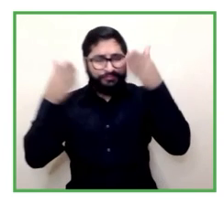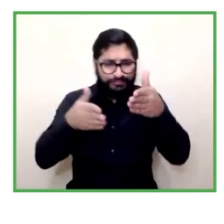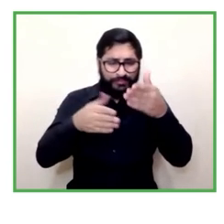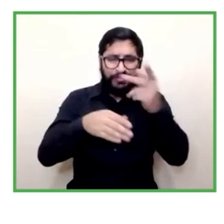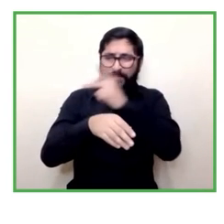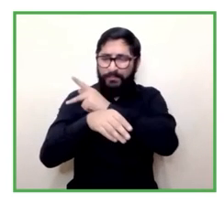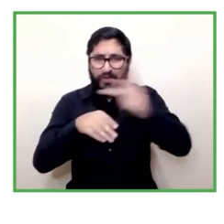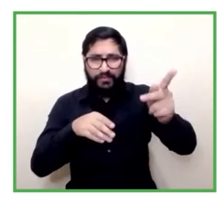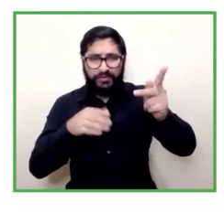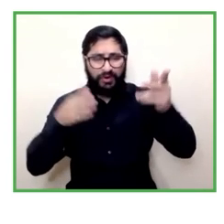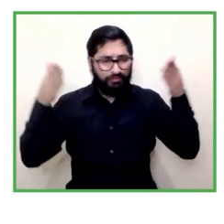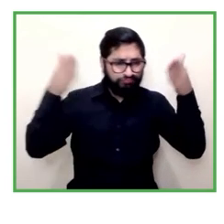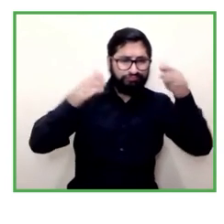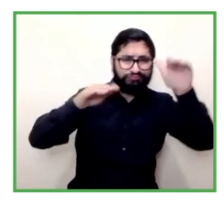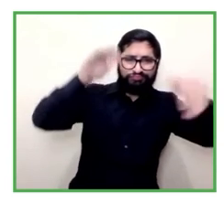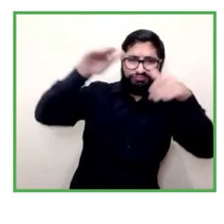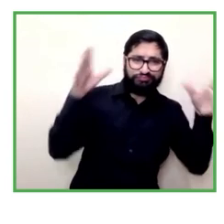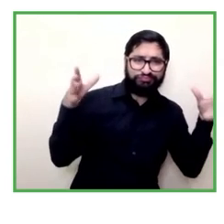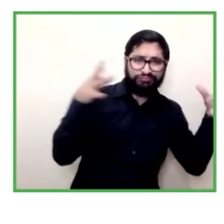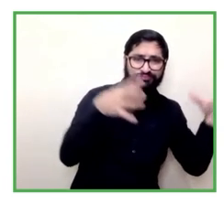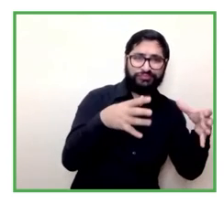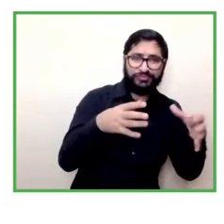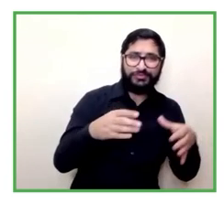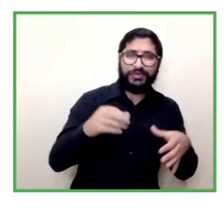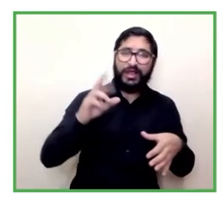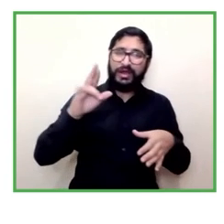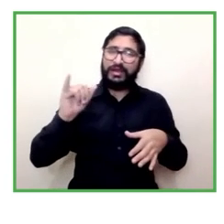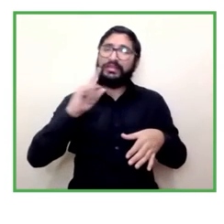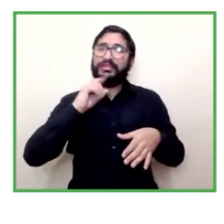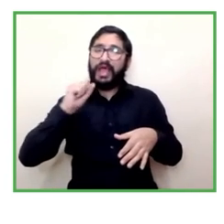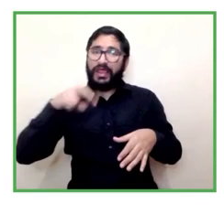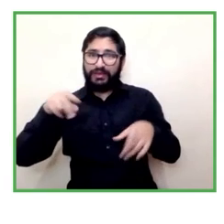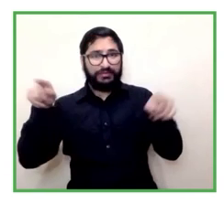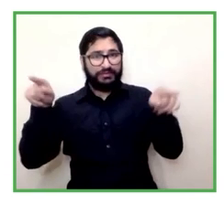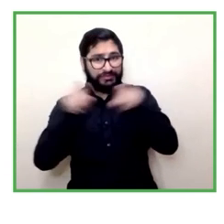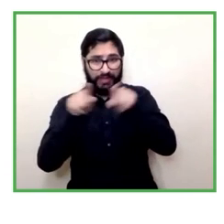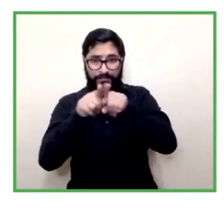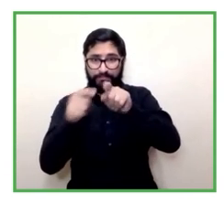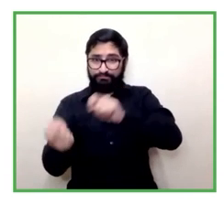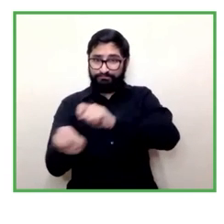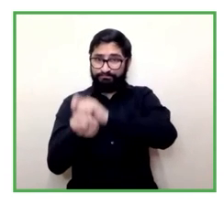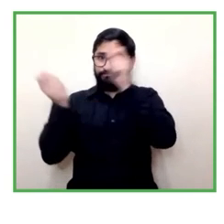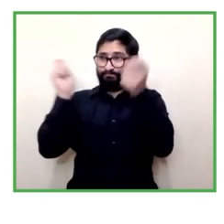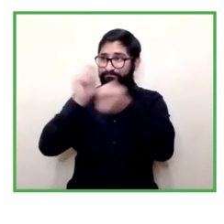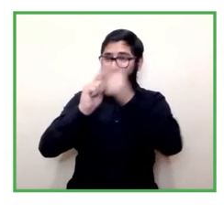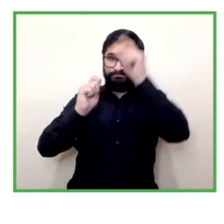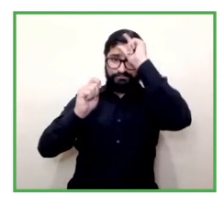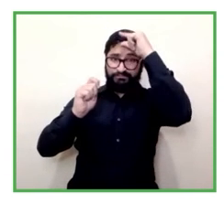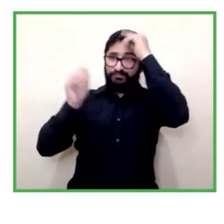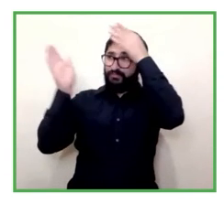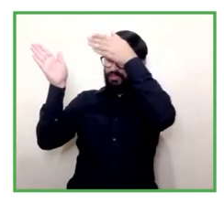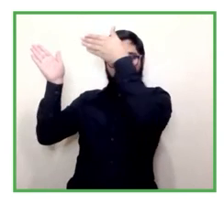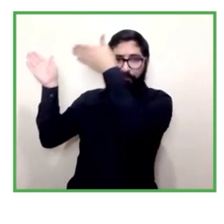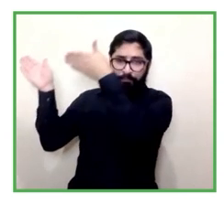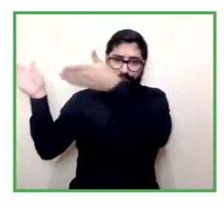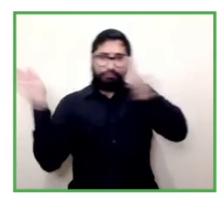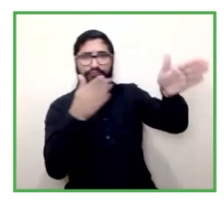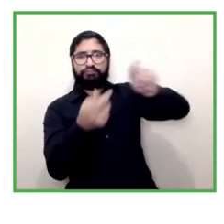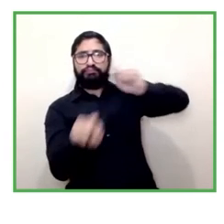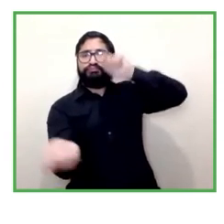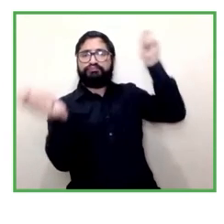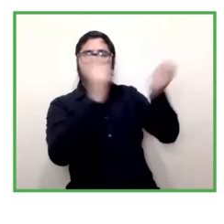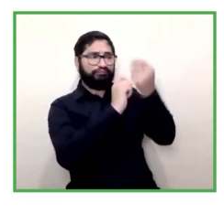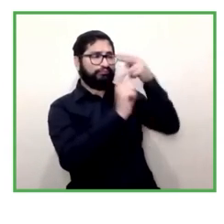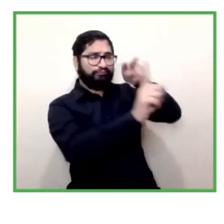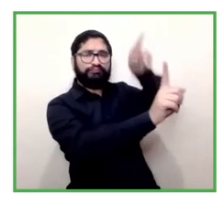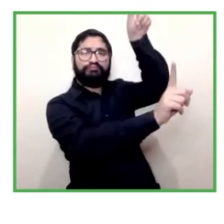del cambio de paradigmas y del cambio de la manera de formación ¿cómo piensas tú en dos minutos